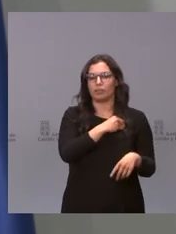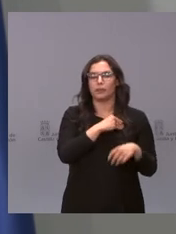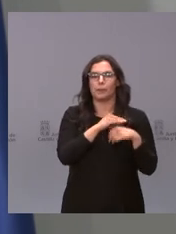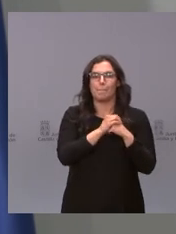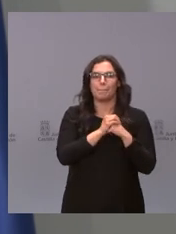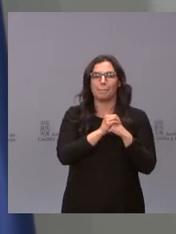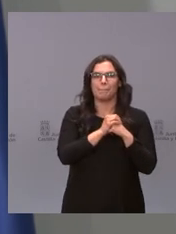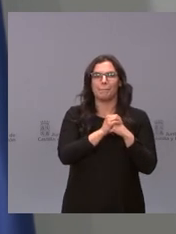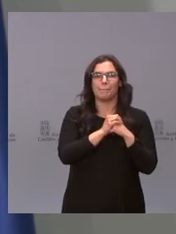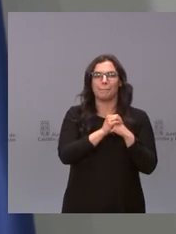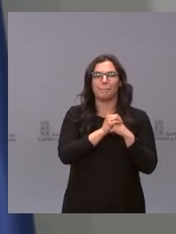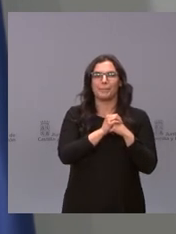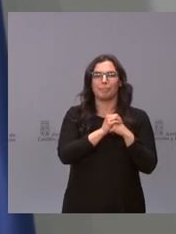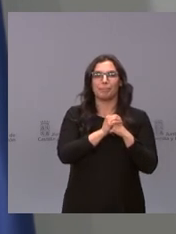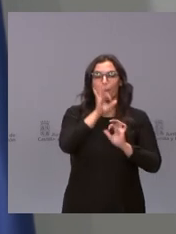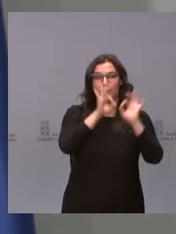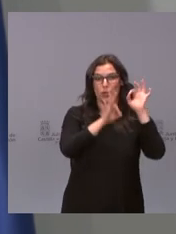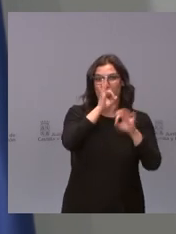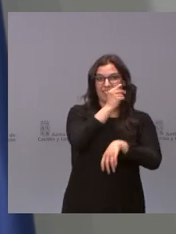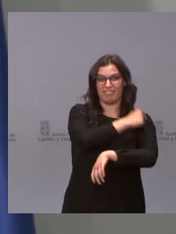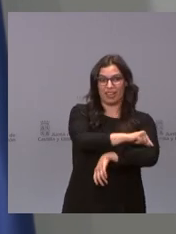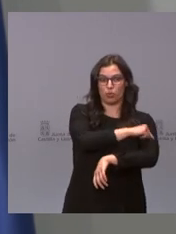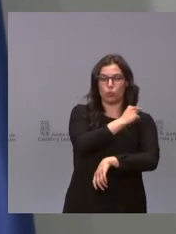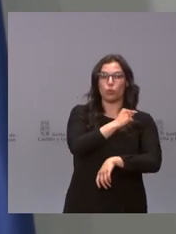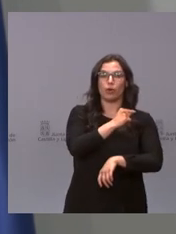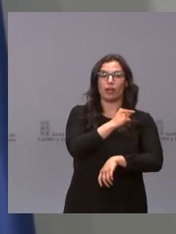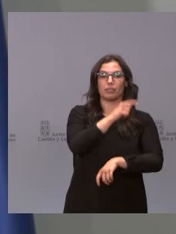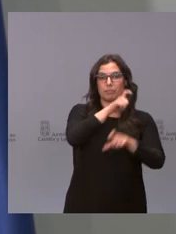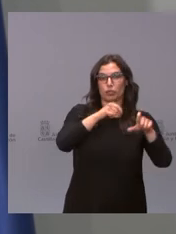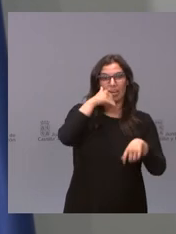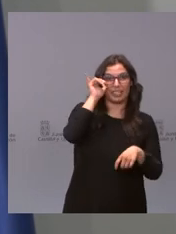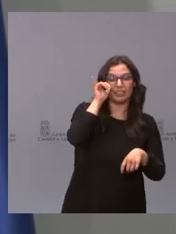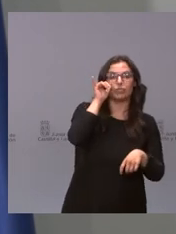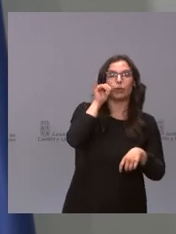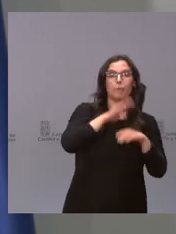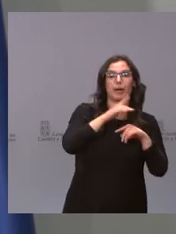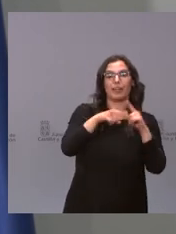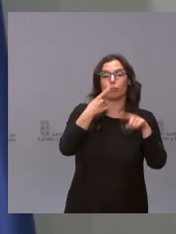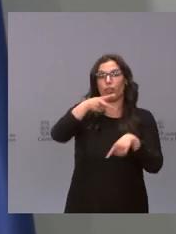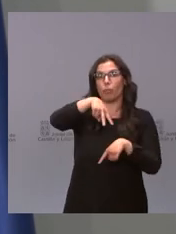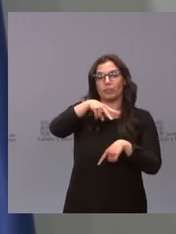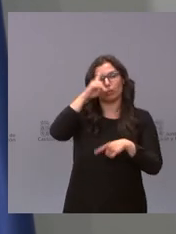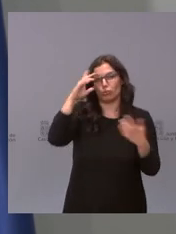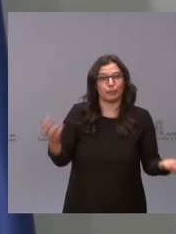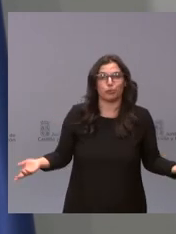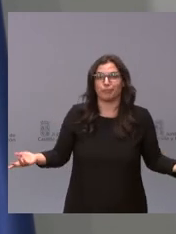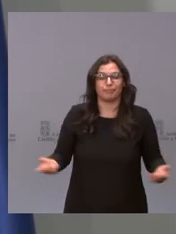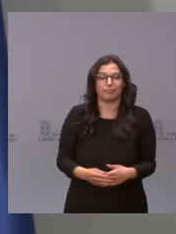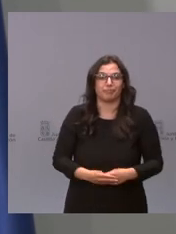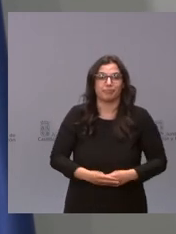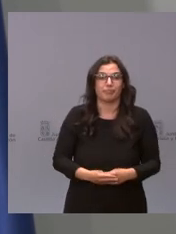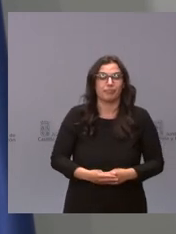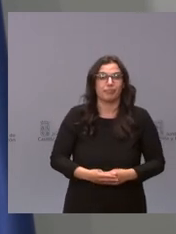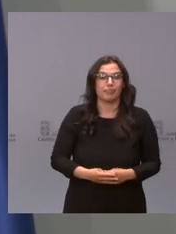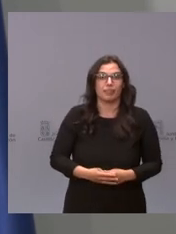esta tasa de vacunación en la población de mayor riesgo dentro de dos meses no lo sabemos no lo sabemos nosotros de momento